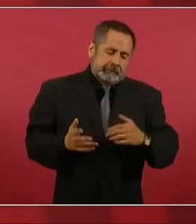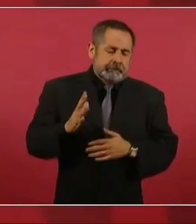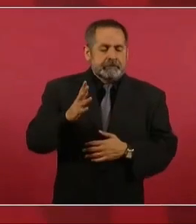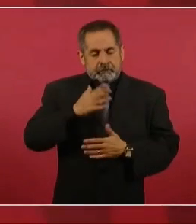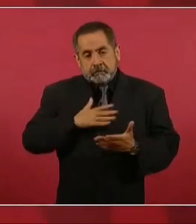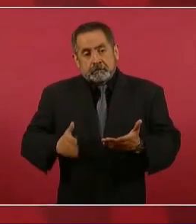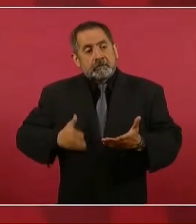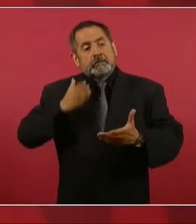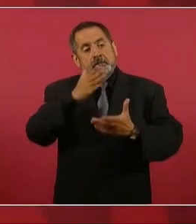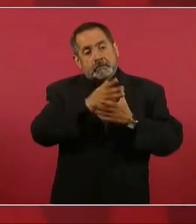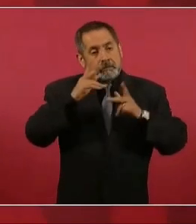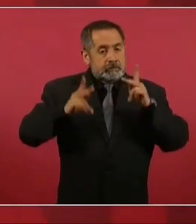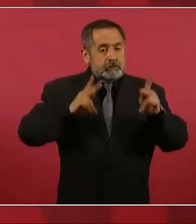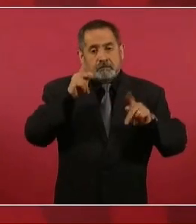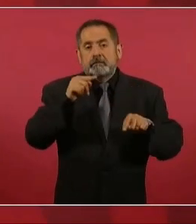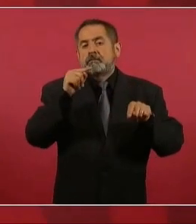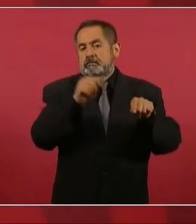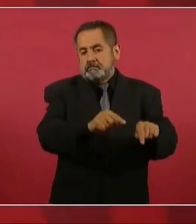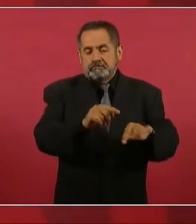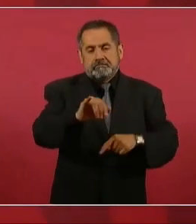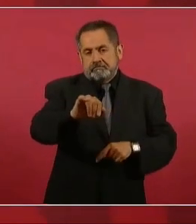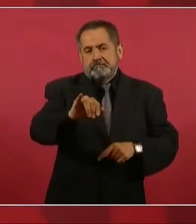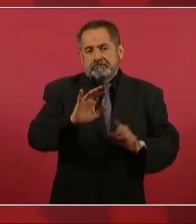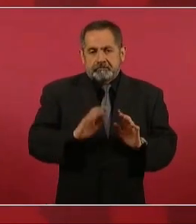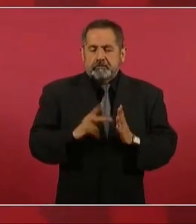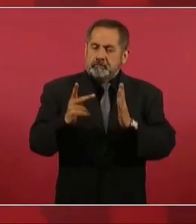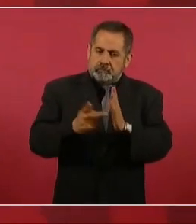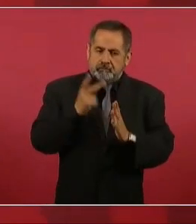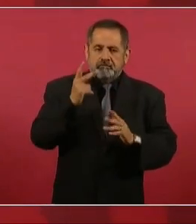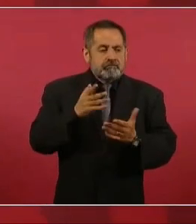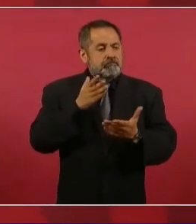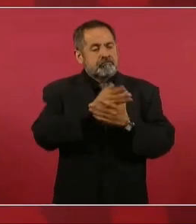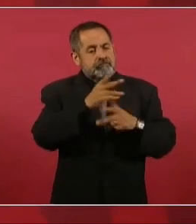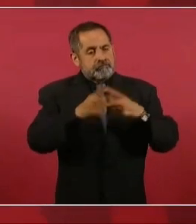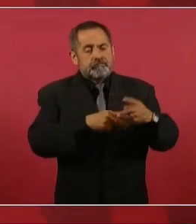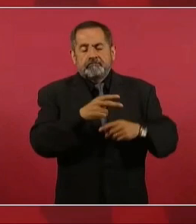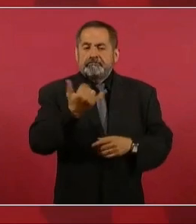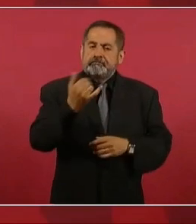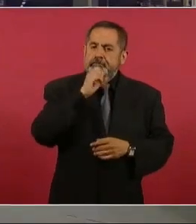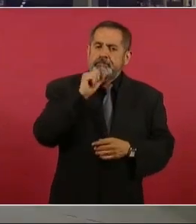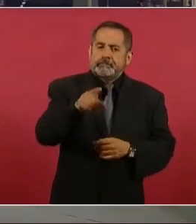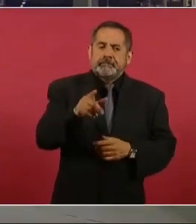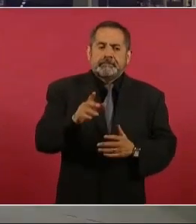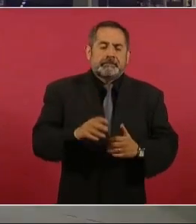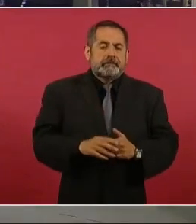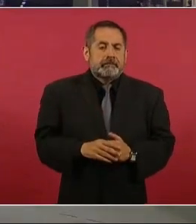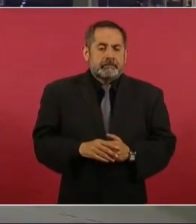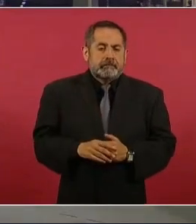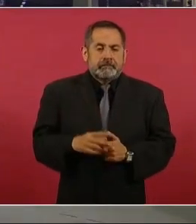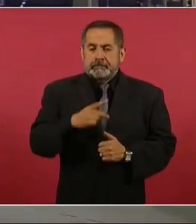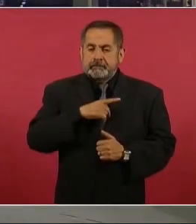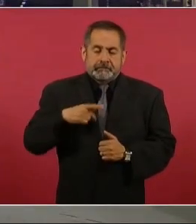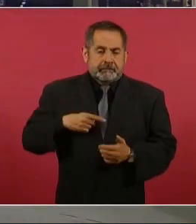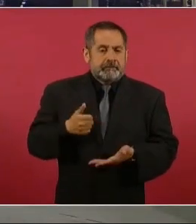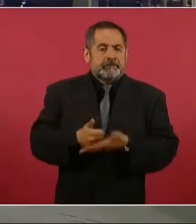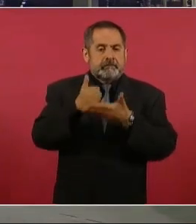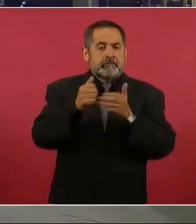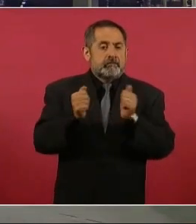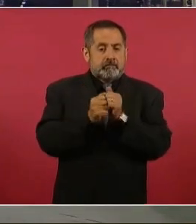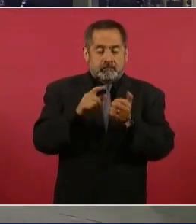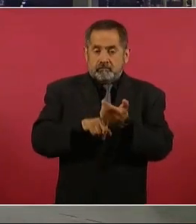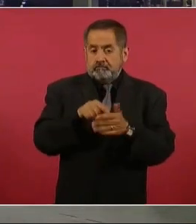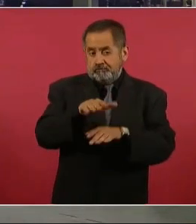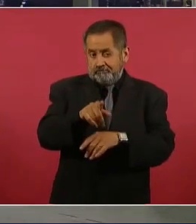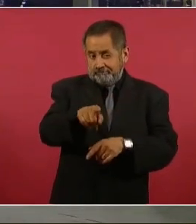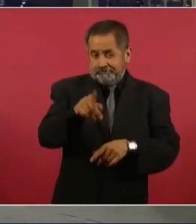de nuevo y tenemos que ayudarlos con lo del agua,